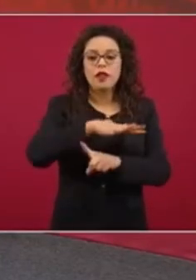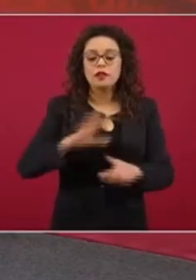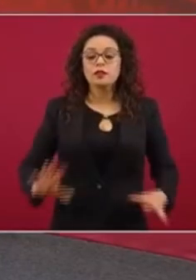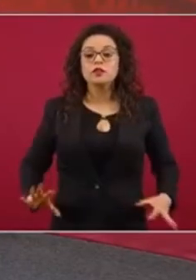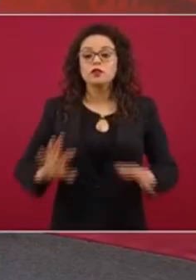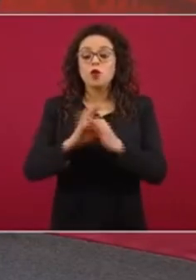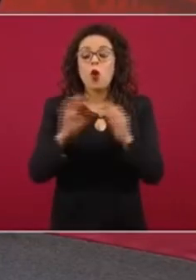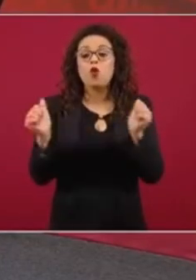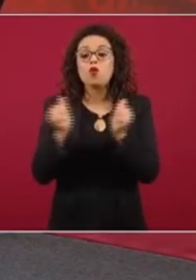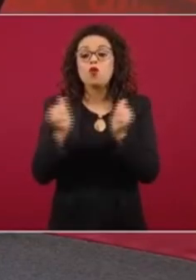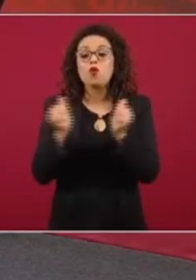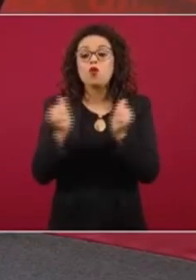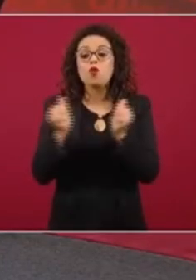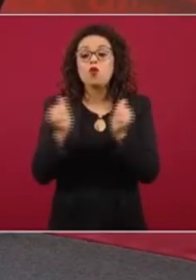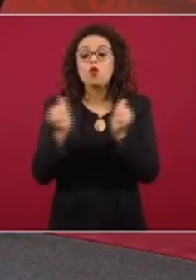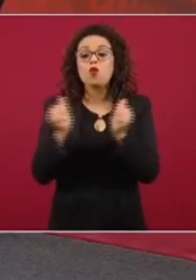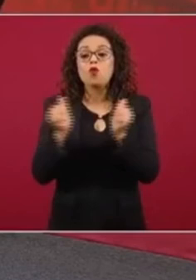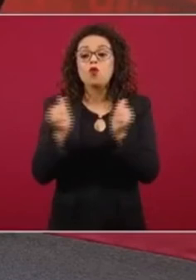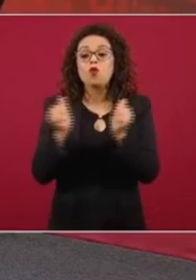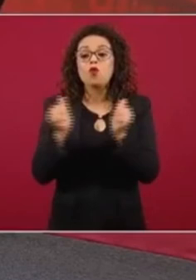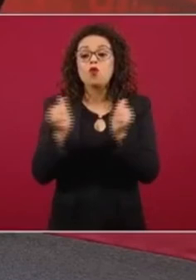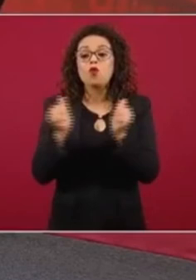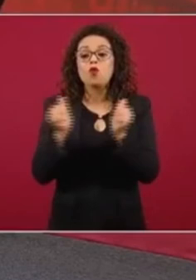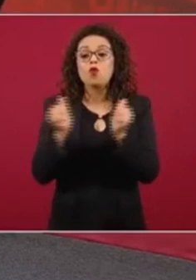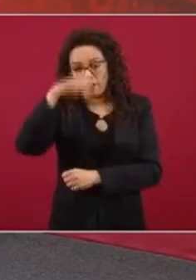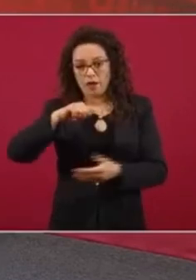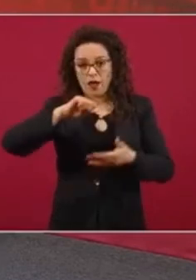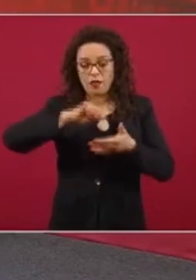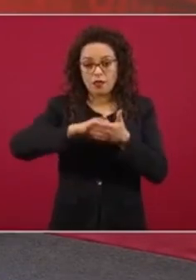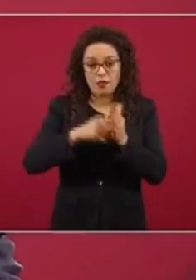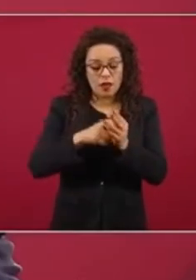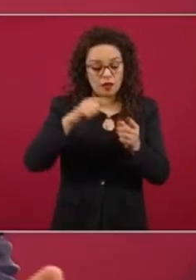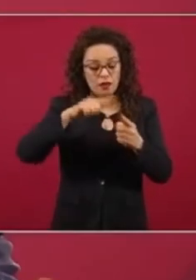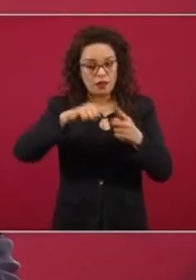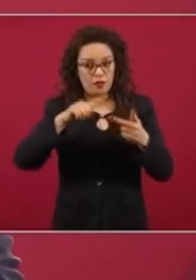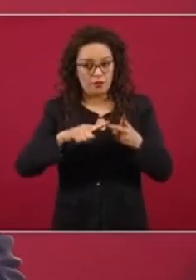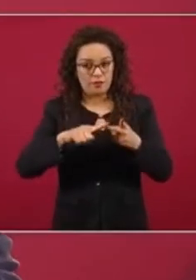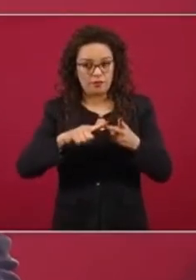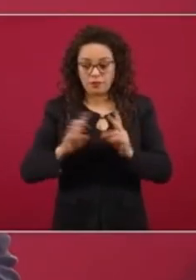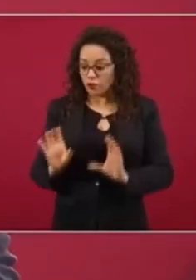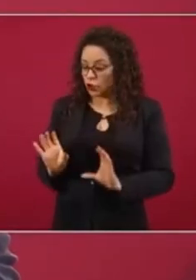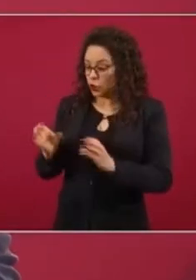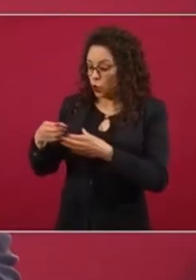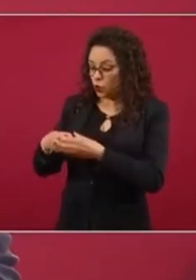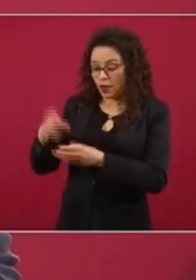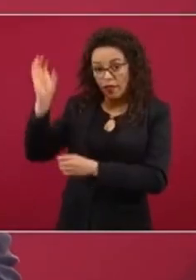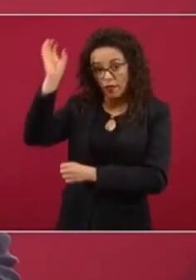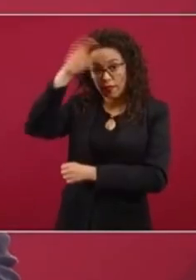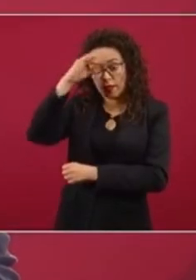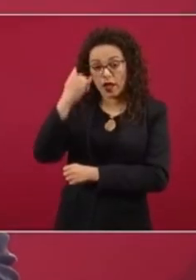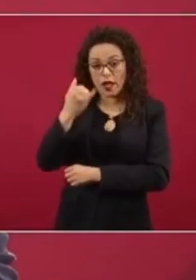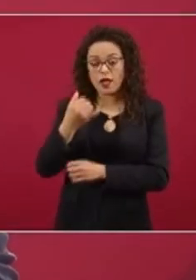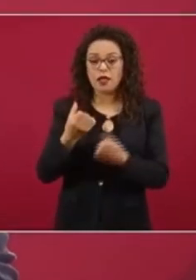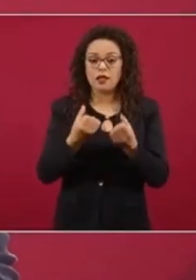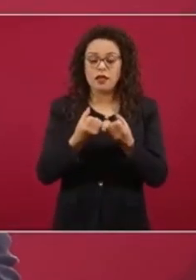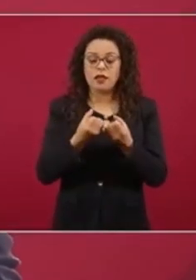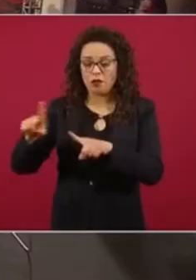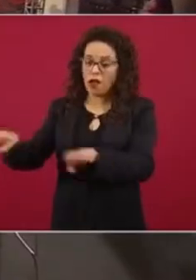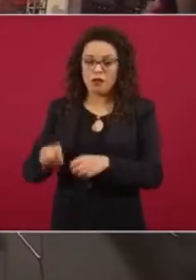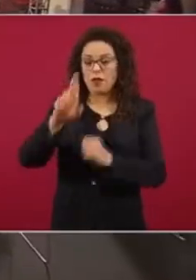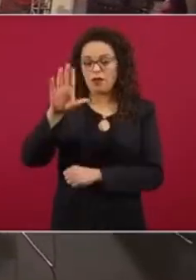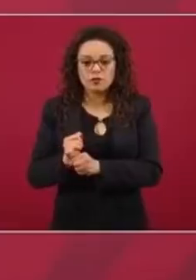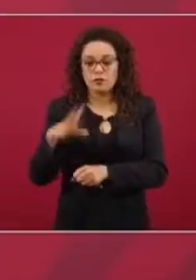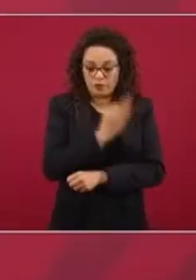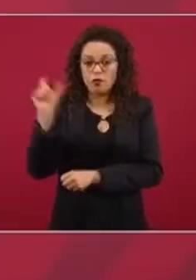técnica, la información científica, que las comunidades tanto de ciencia como de salud pública del mundo conocemos.